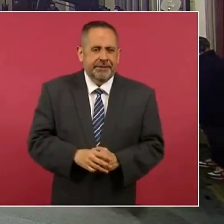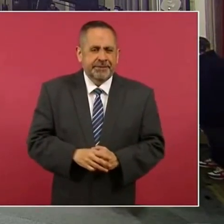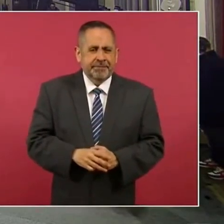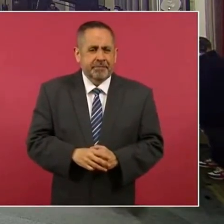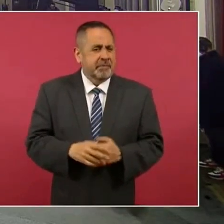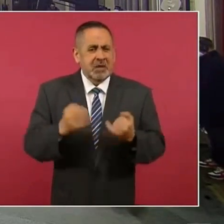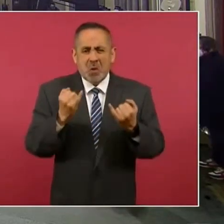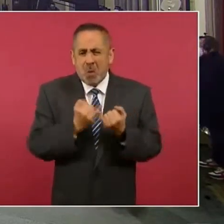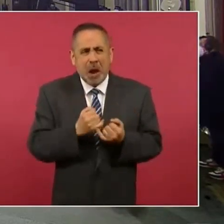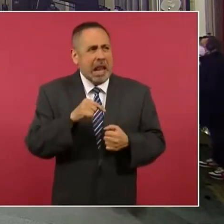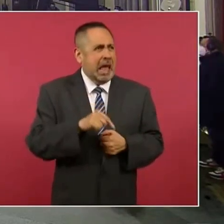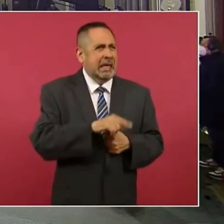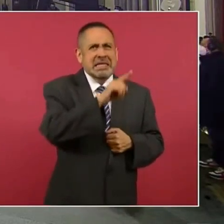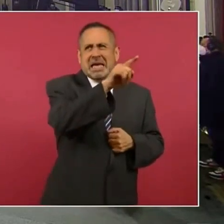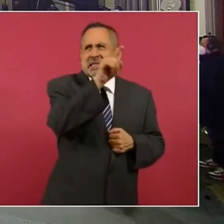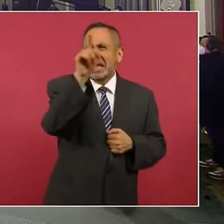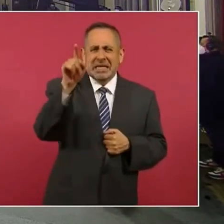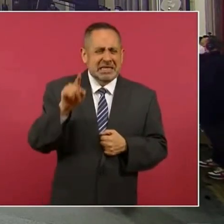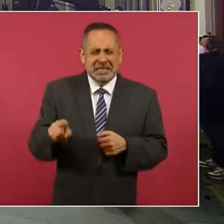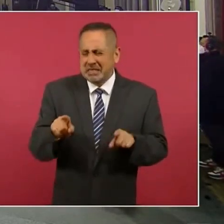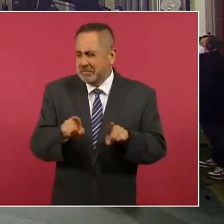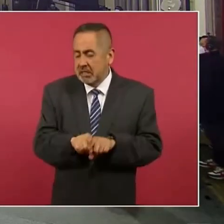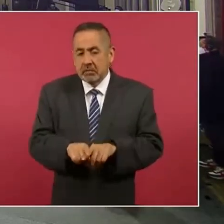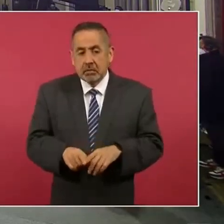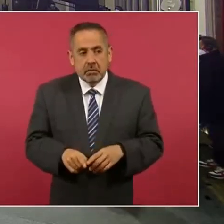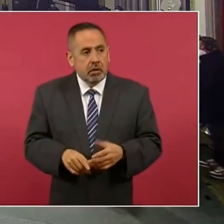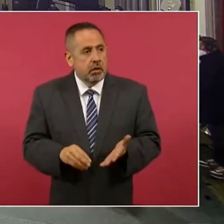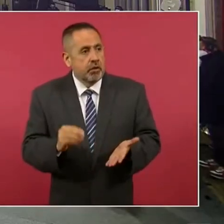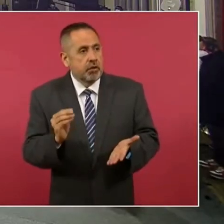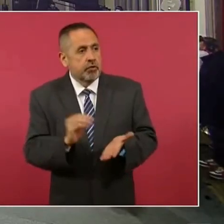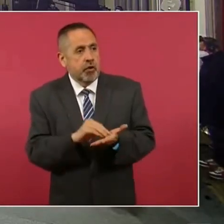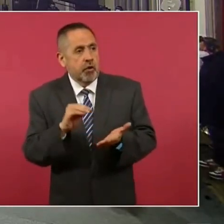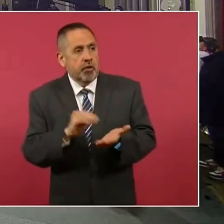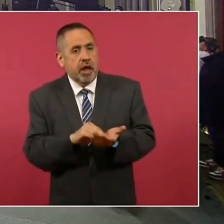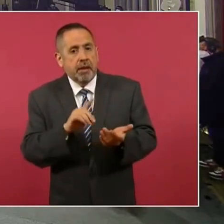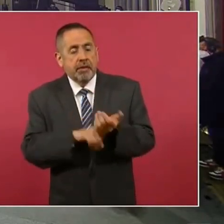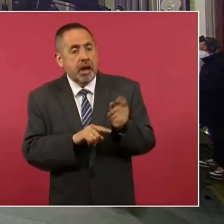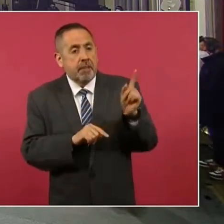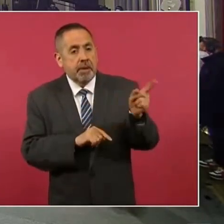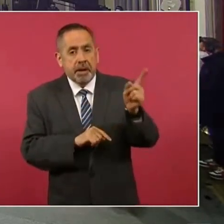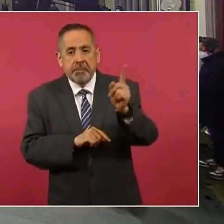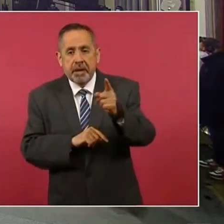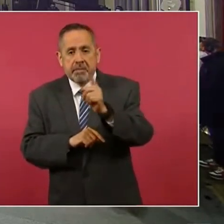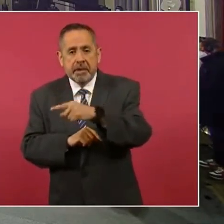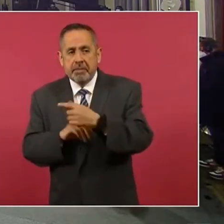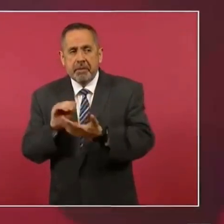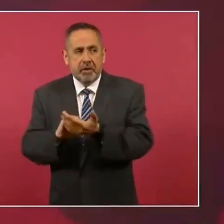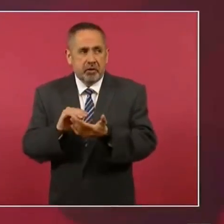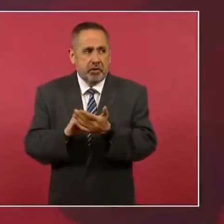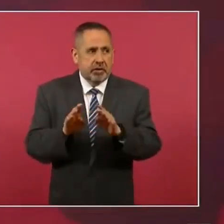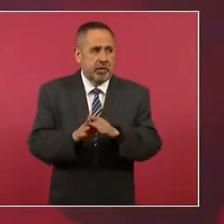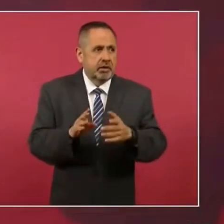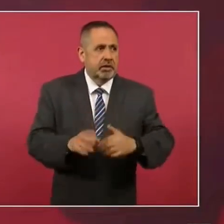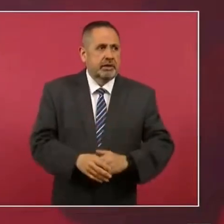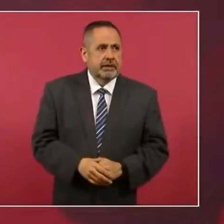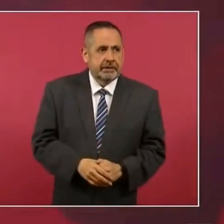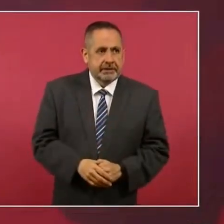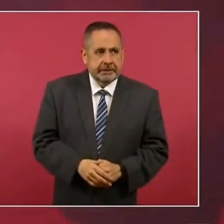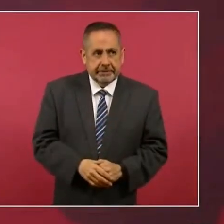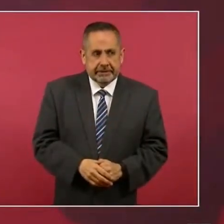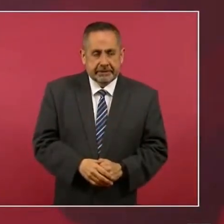todos lados y todavía sigue existiendo eso, porque